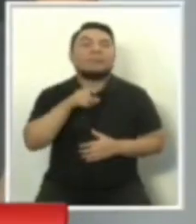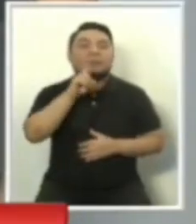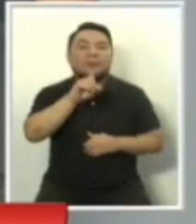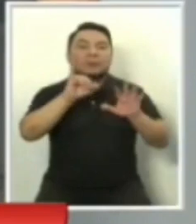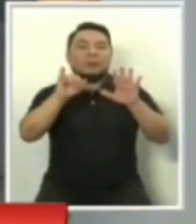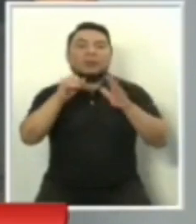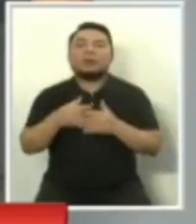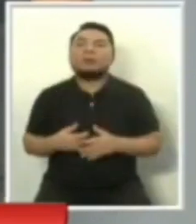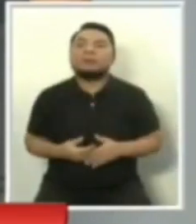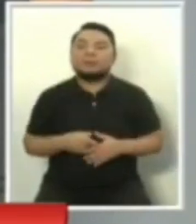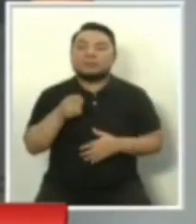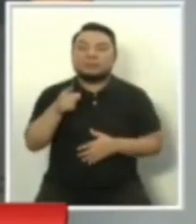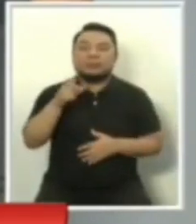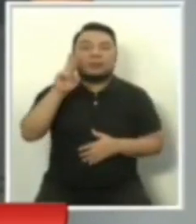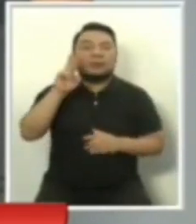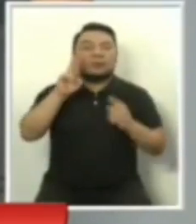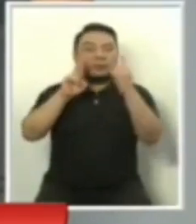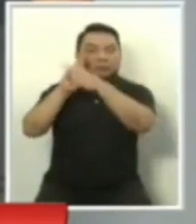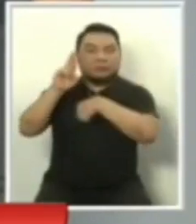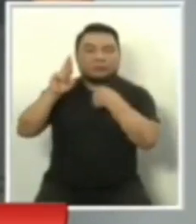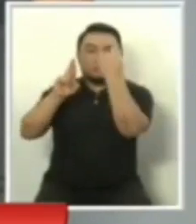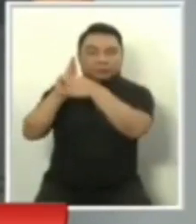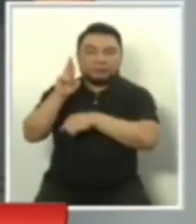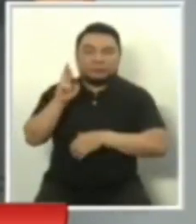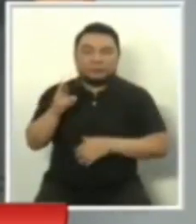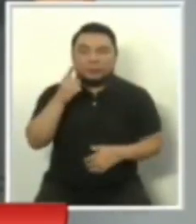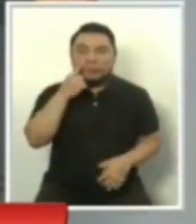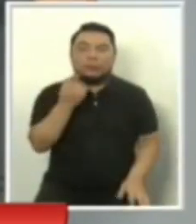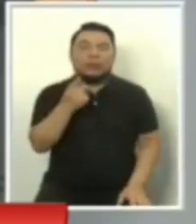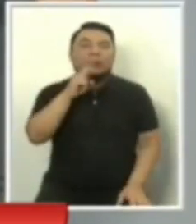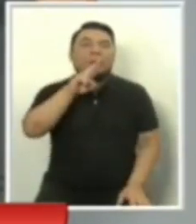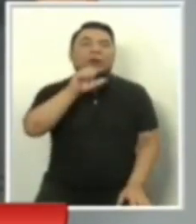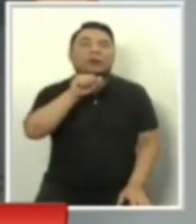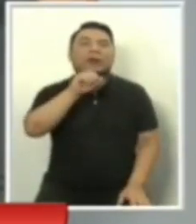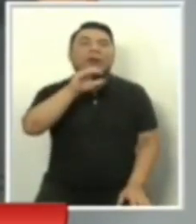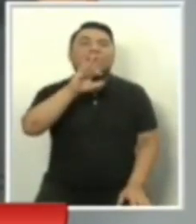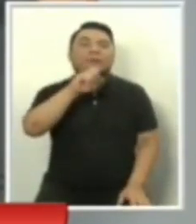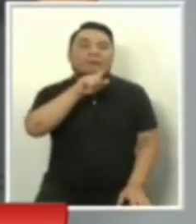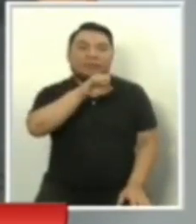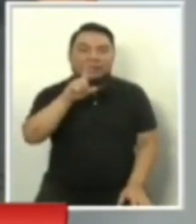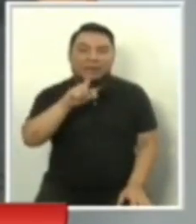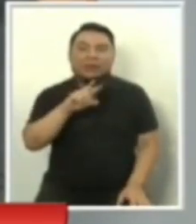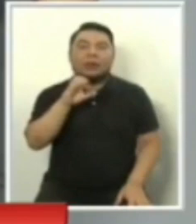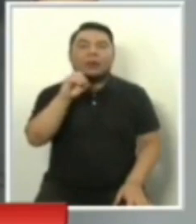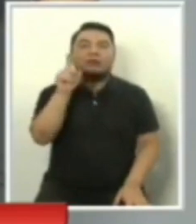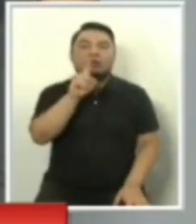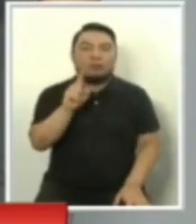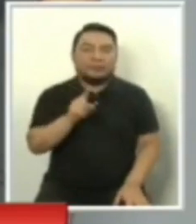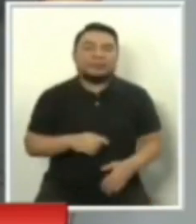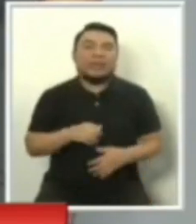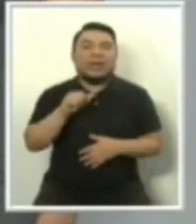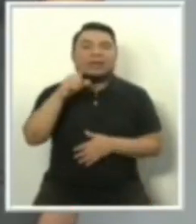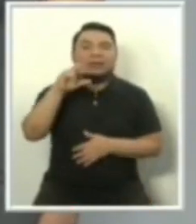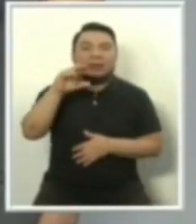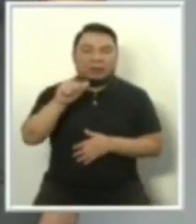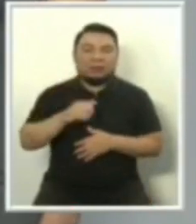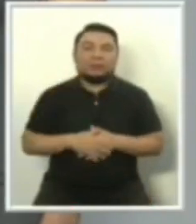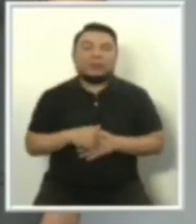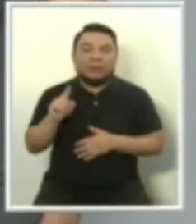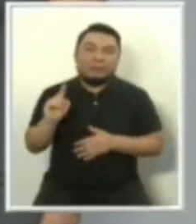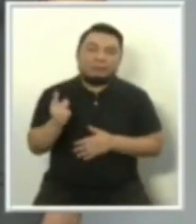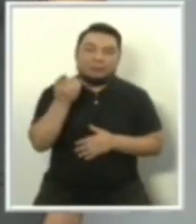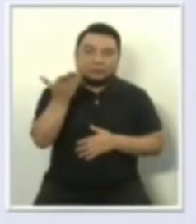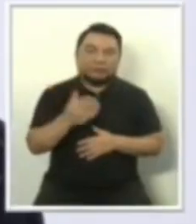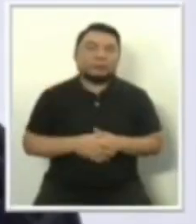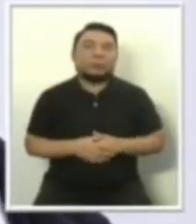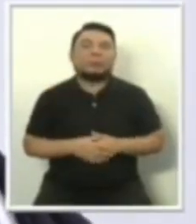diálogo. Renovación Popular, Rafael López Aliaga, encabeza el orden de intervención inicial y final